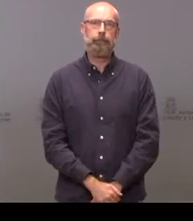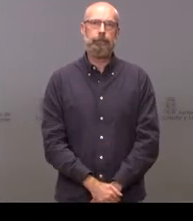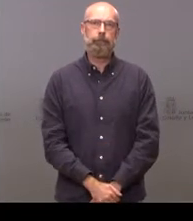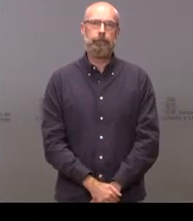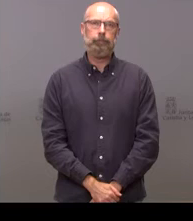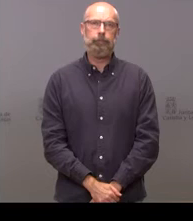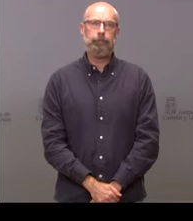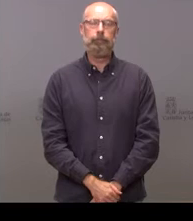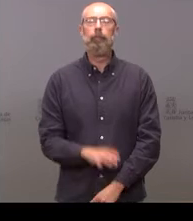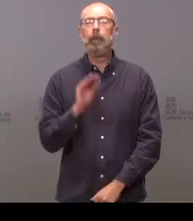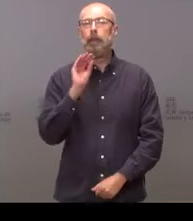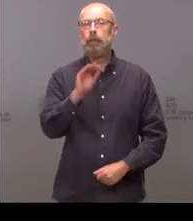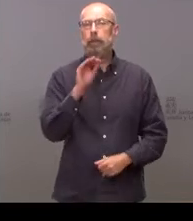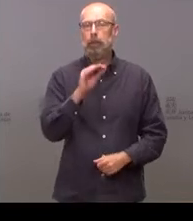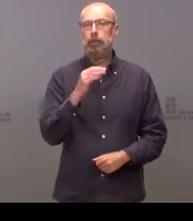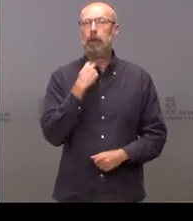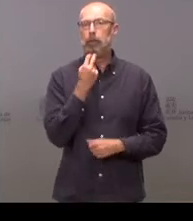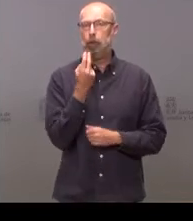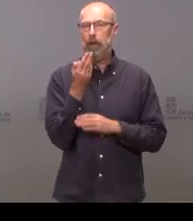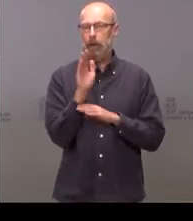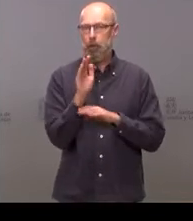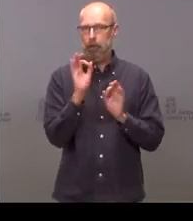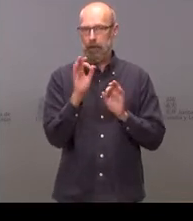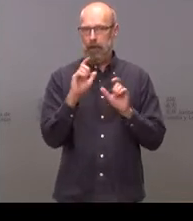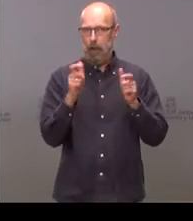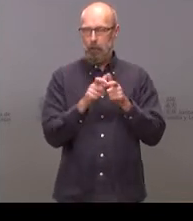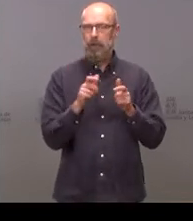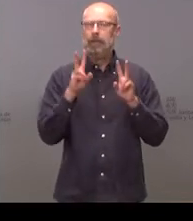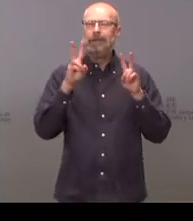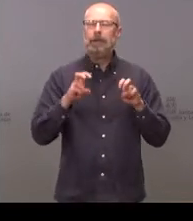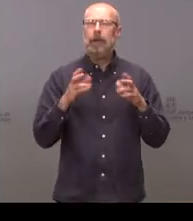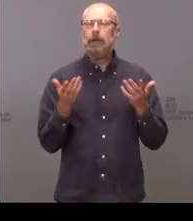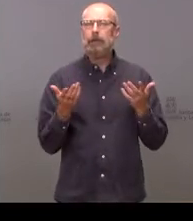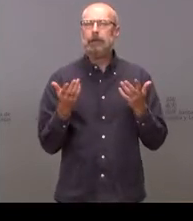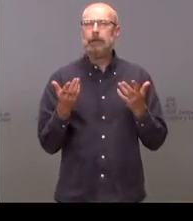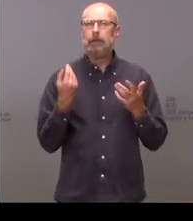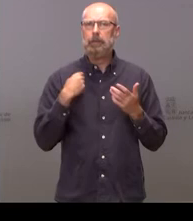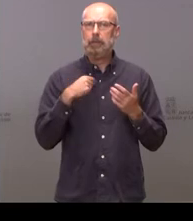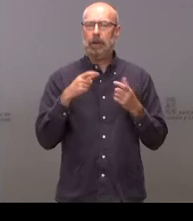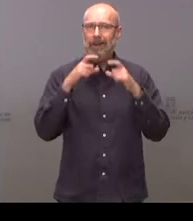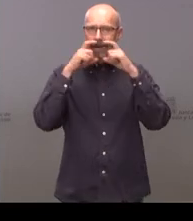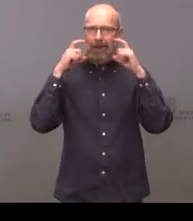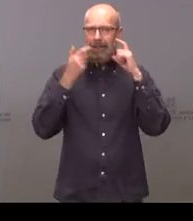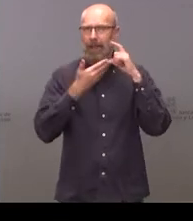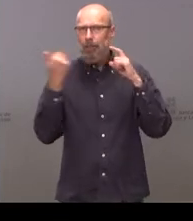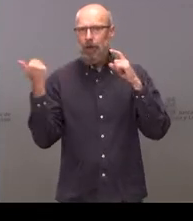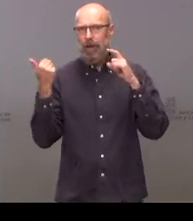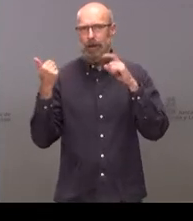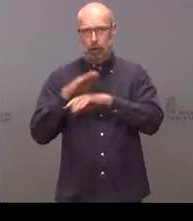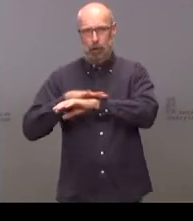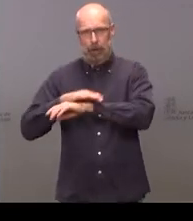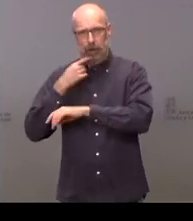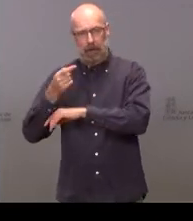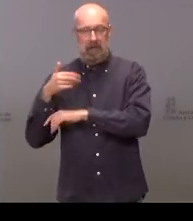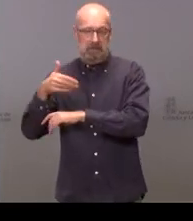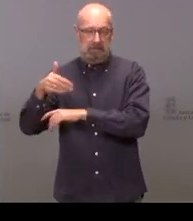Sí, le quería preguntar al portavoz de la Junta sobre la estimación para la retirada de la mascarilla que ha hecho el gobierno. Usted